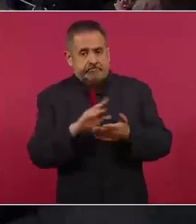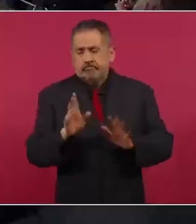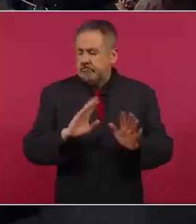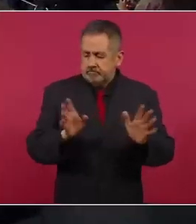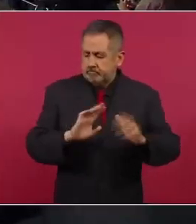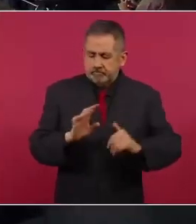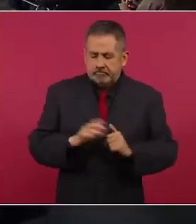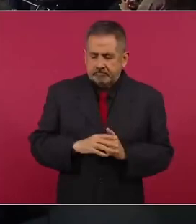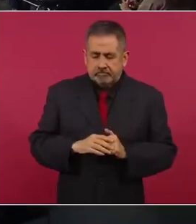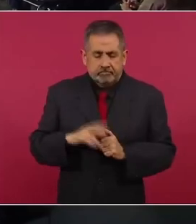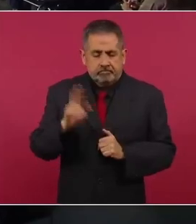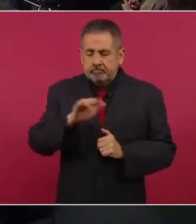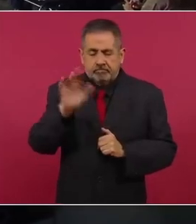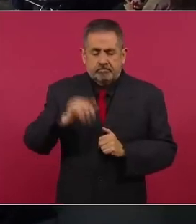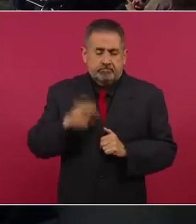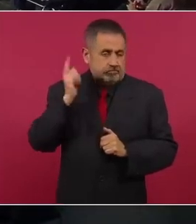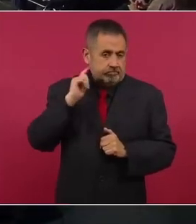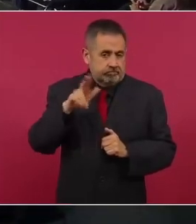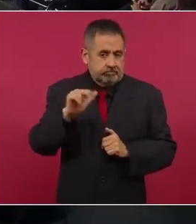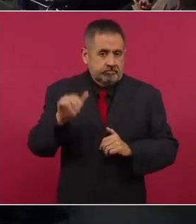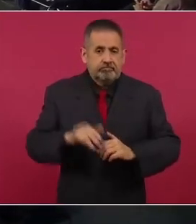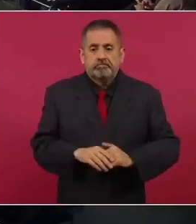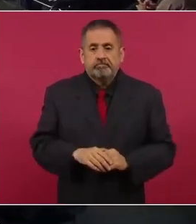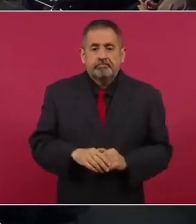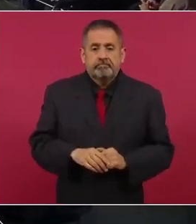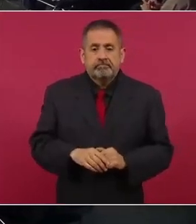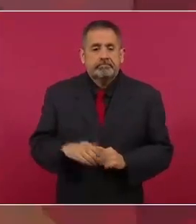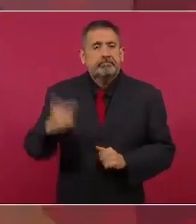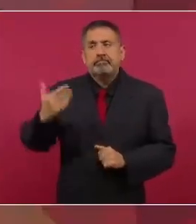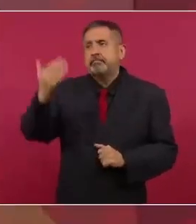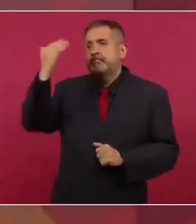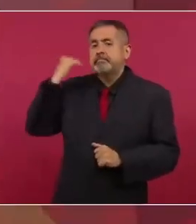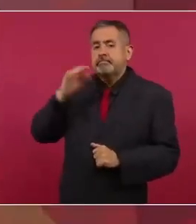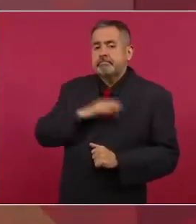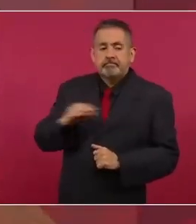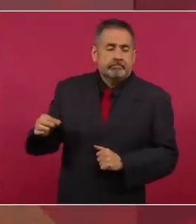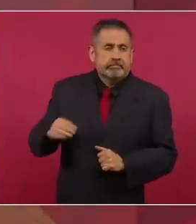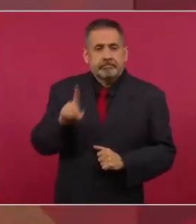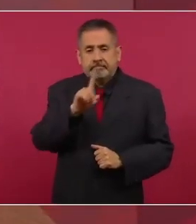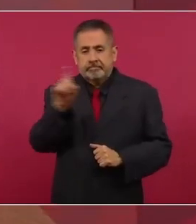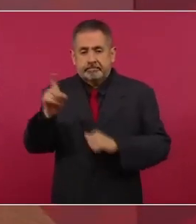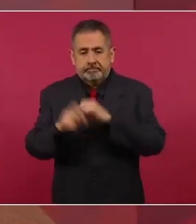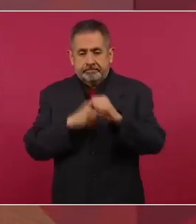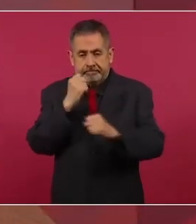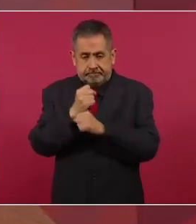por más de un siglo,